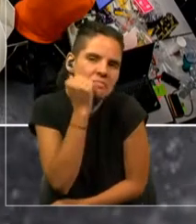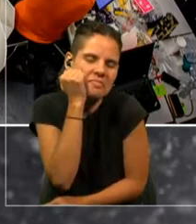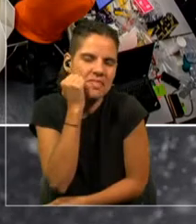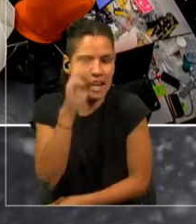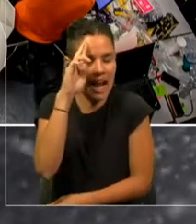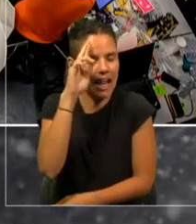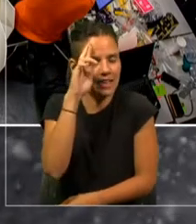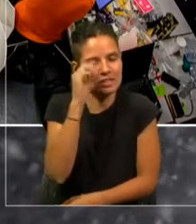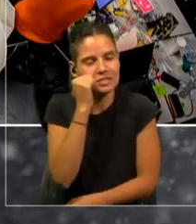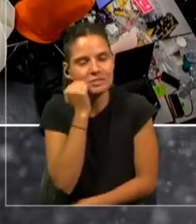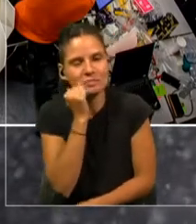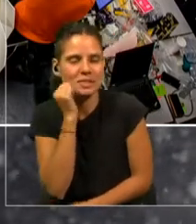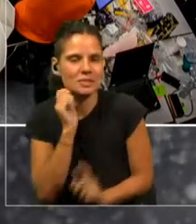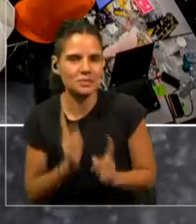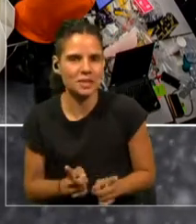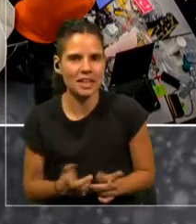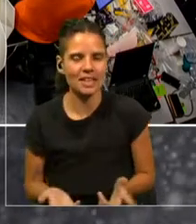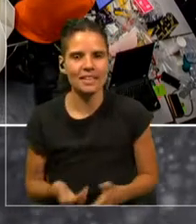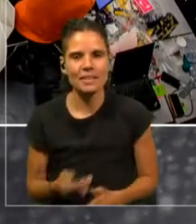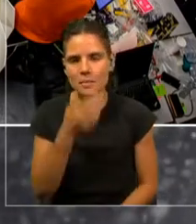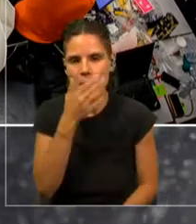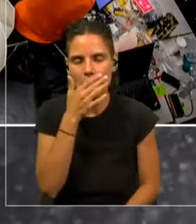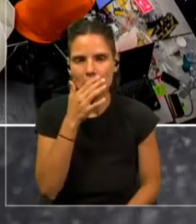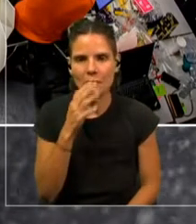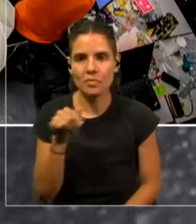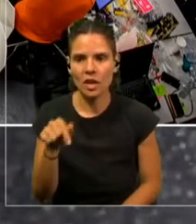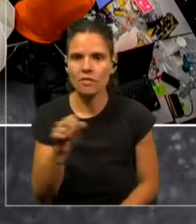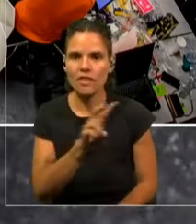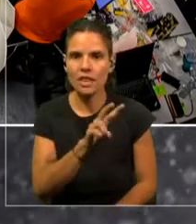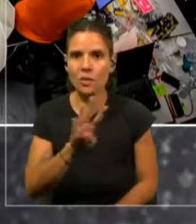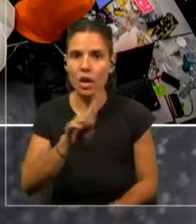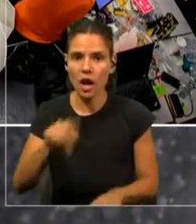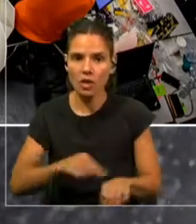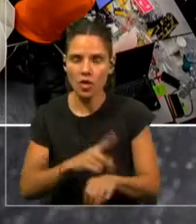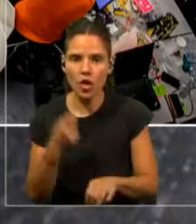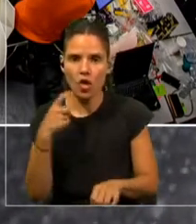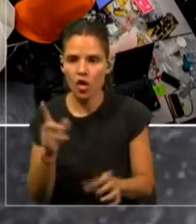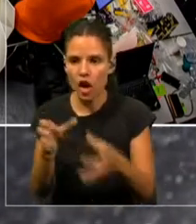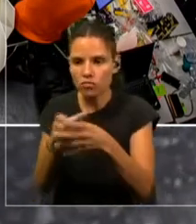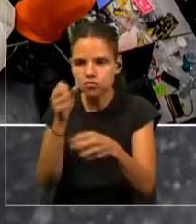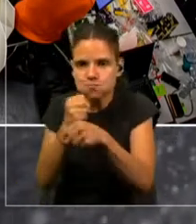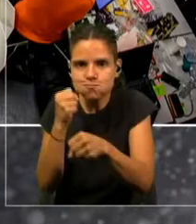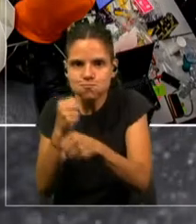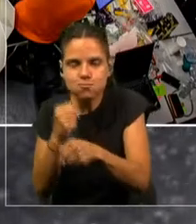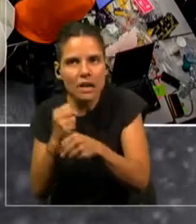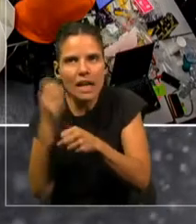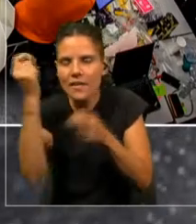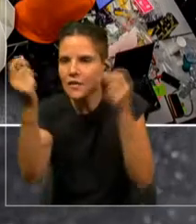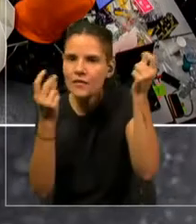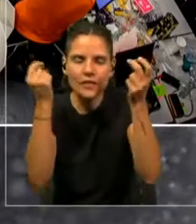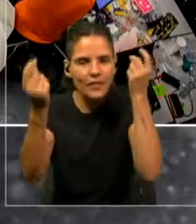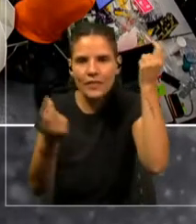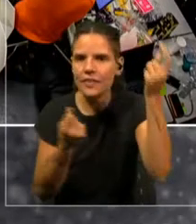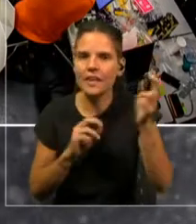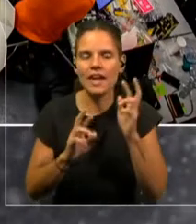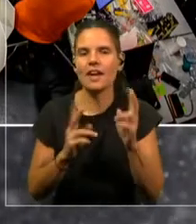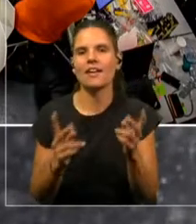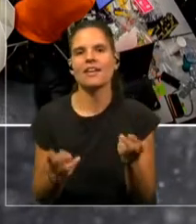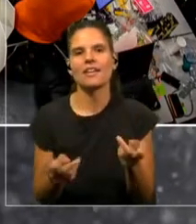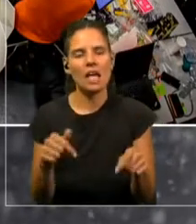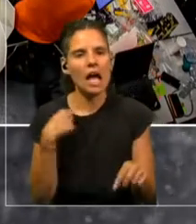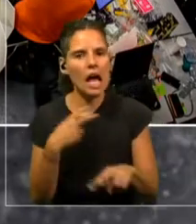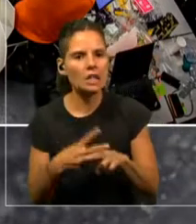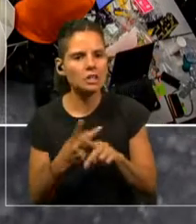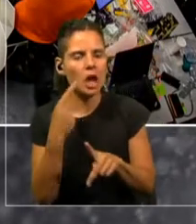pero dulce. Y en 24 horas las personas sacaban ideas y hacían prototipos